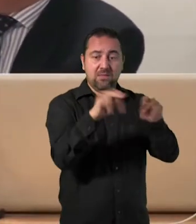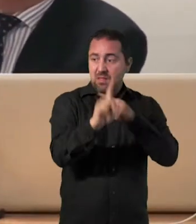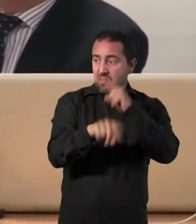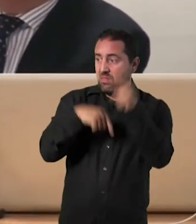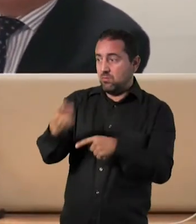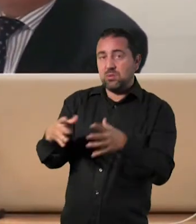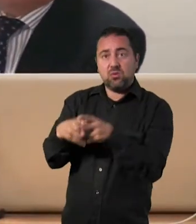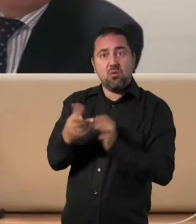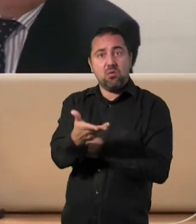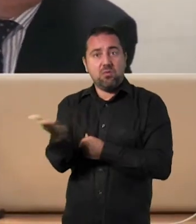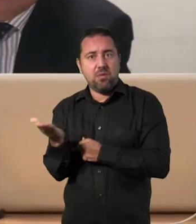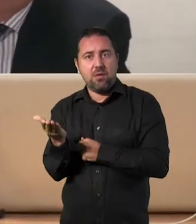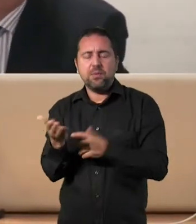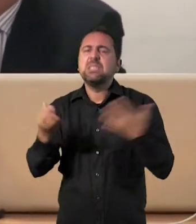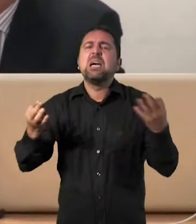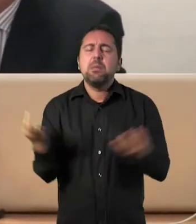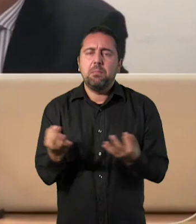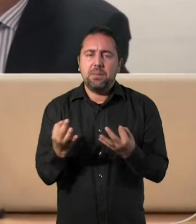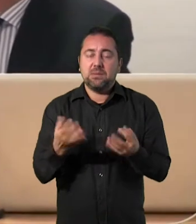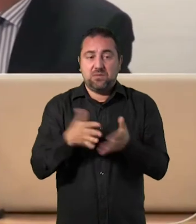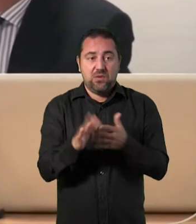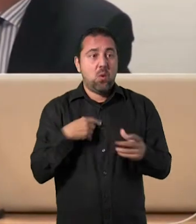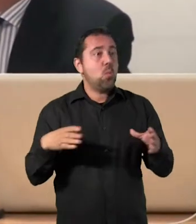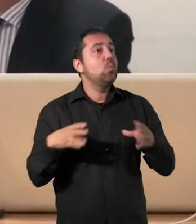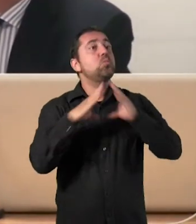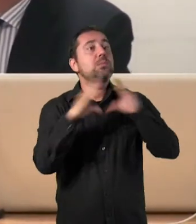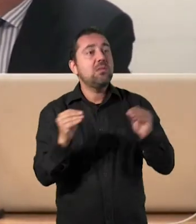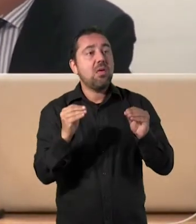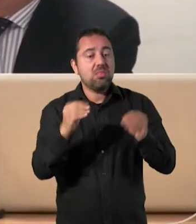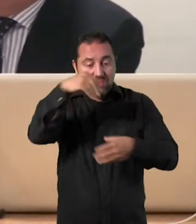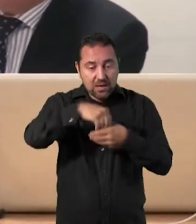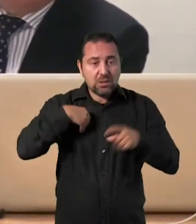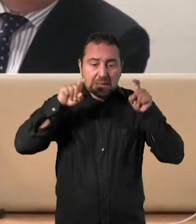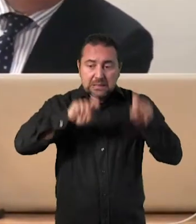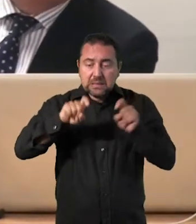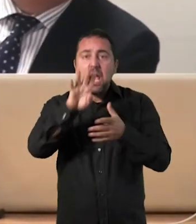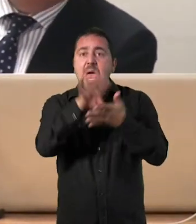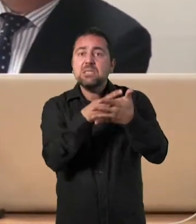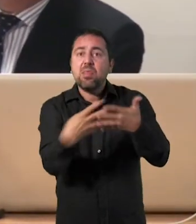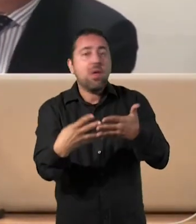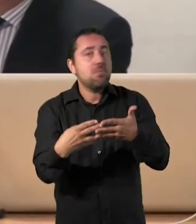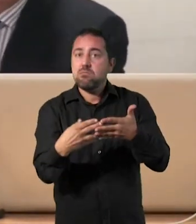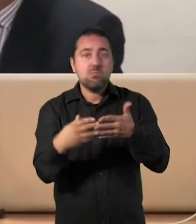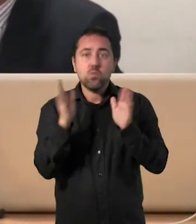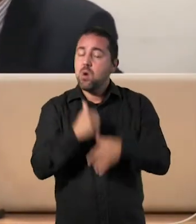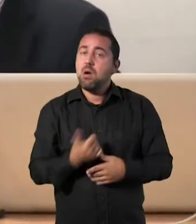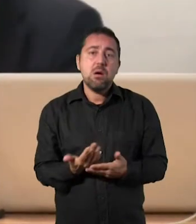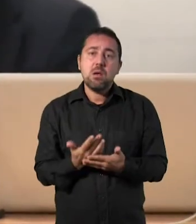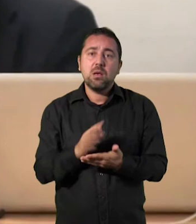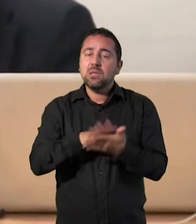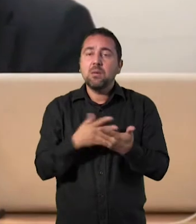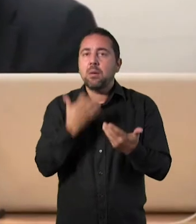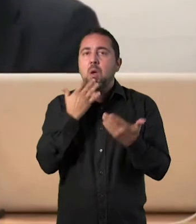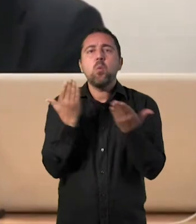¿Y qué ocurre? Pues que en la universidad no damos Excel. A mí me pasa, en cursos de máster